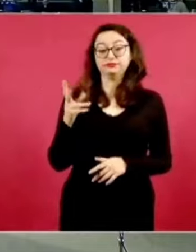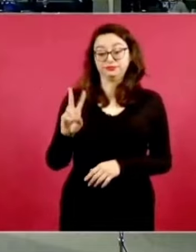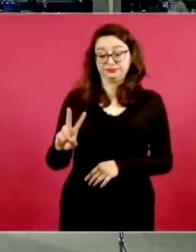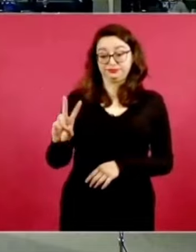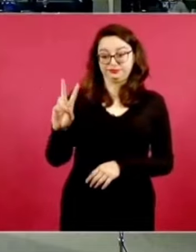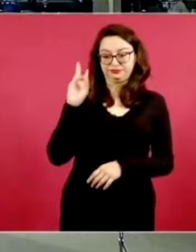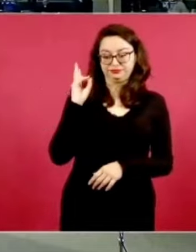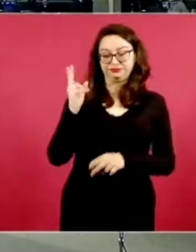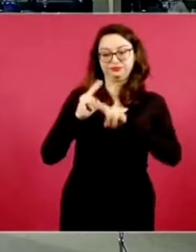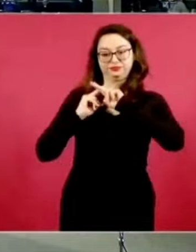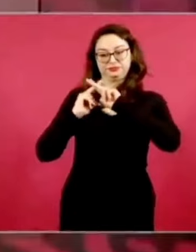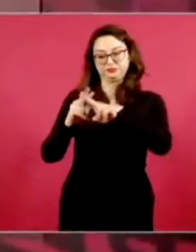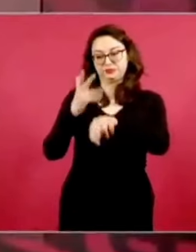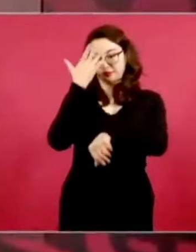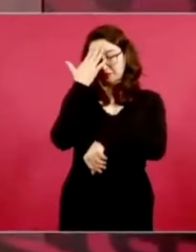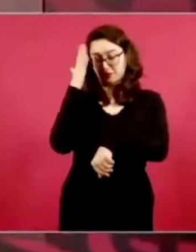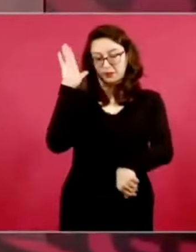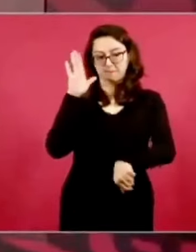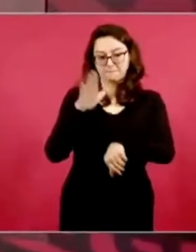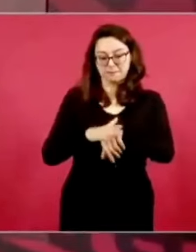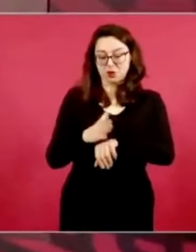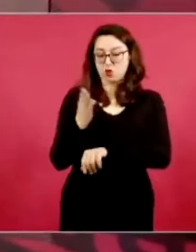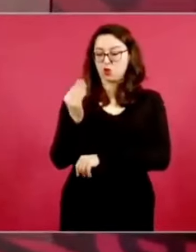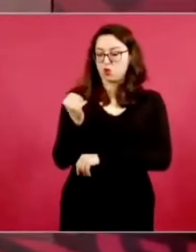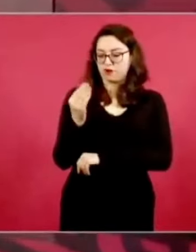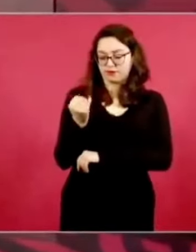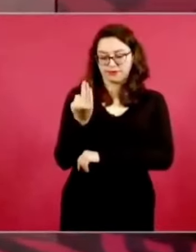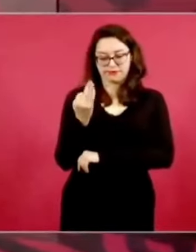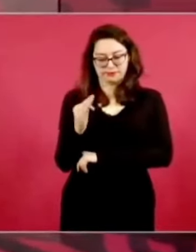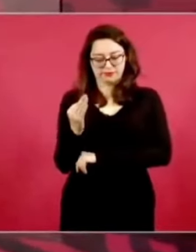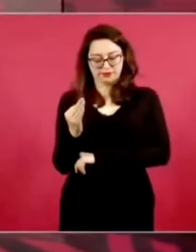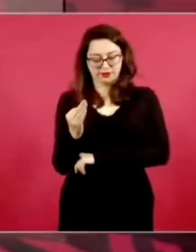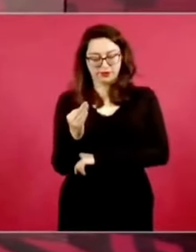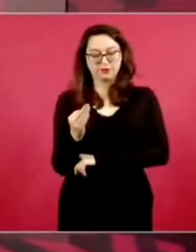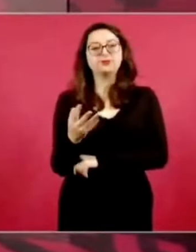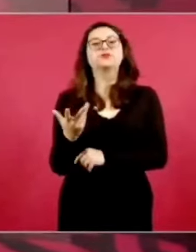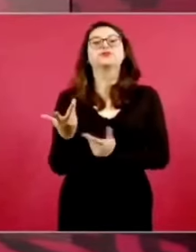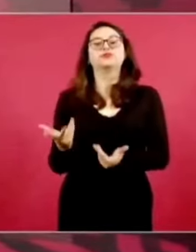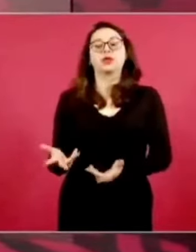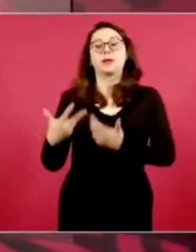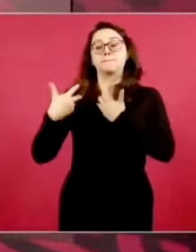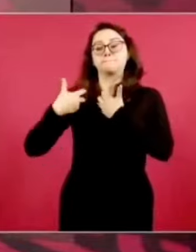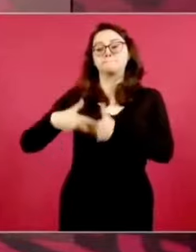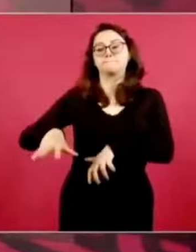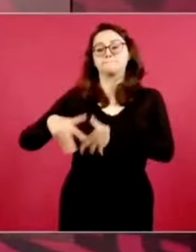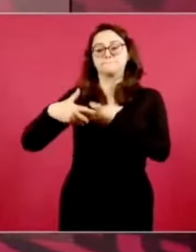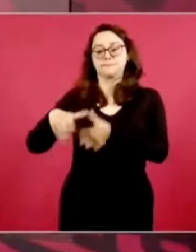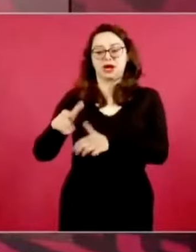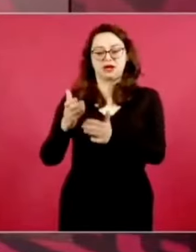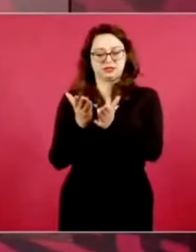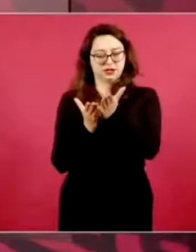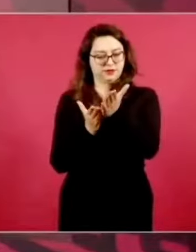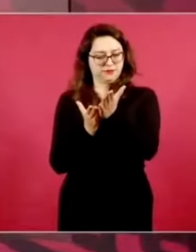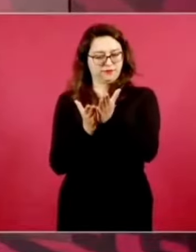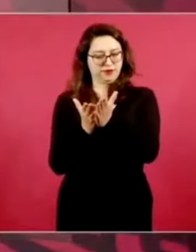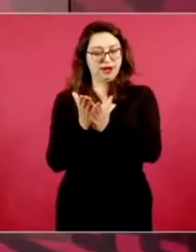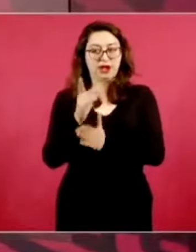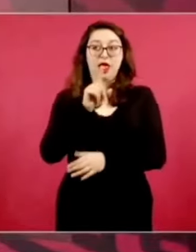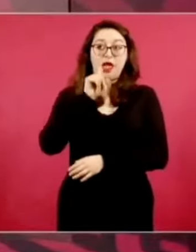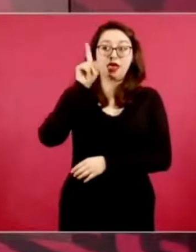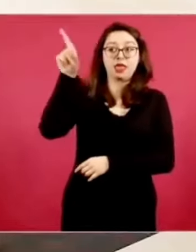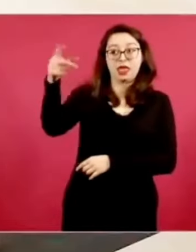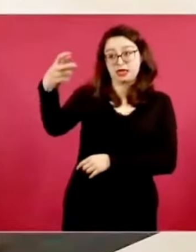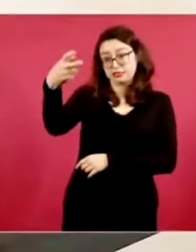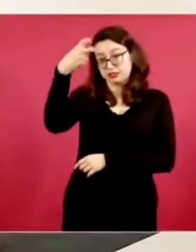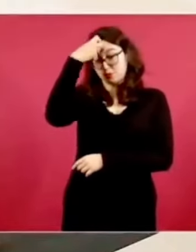el día 9, en el Castillo de Chapultepec, se